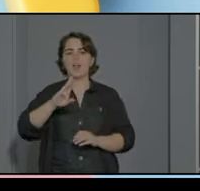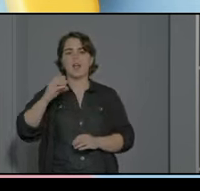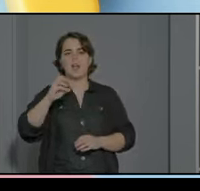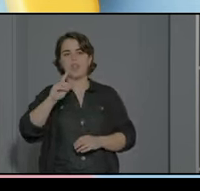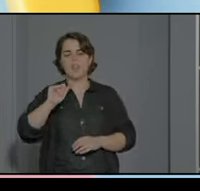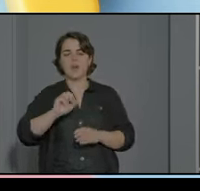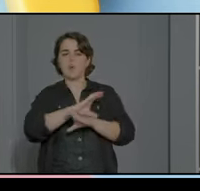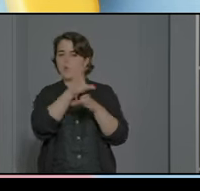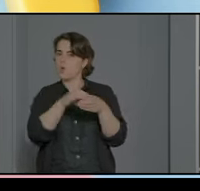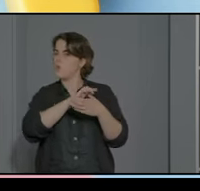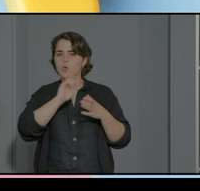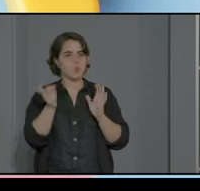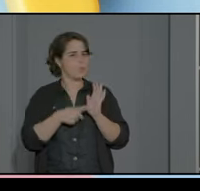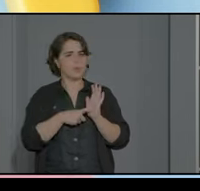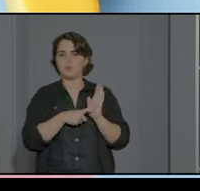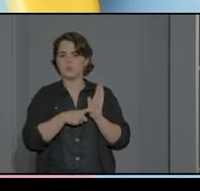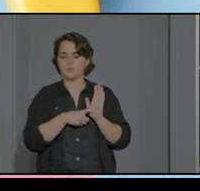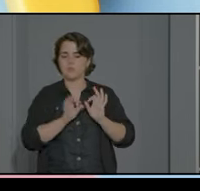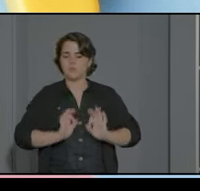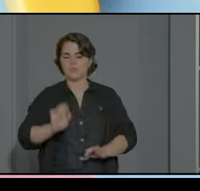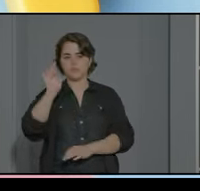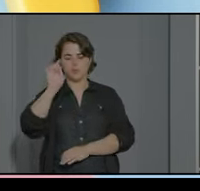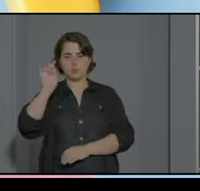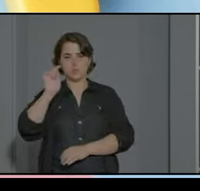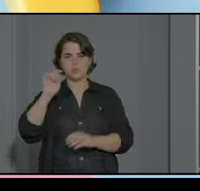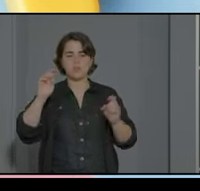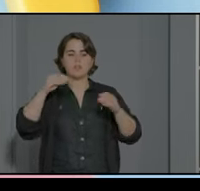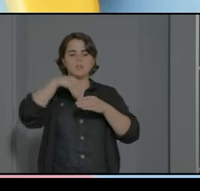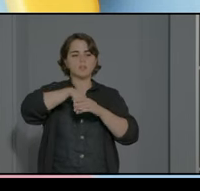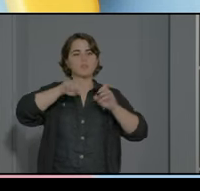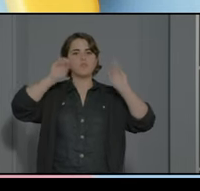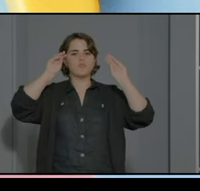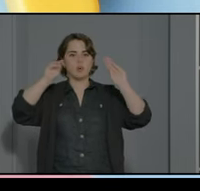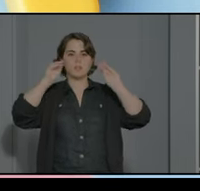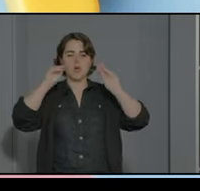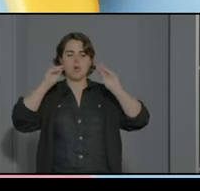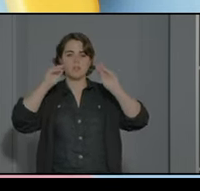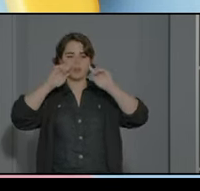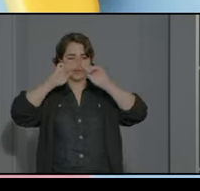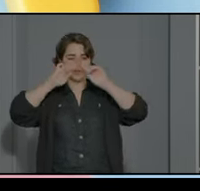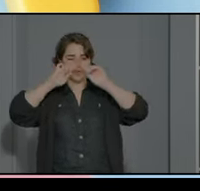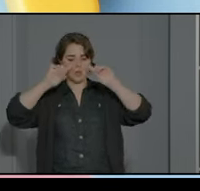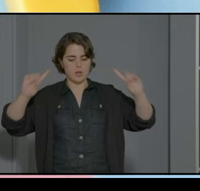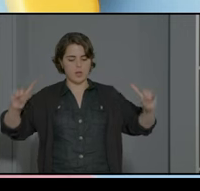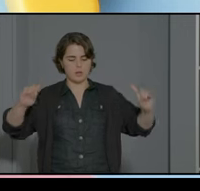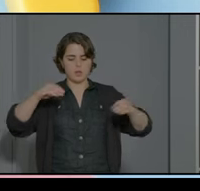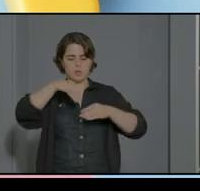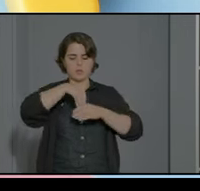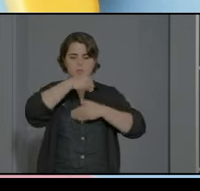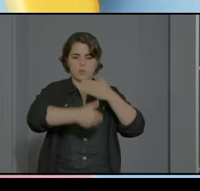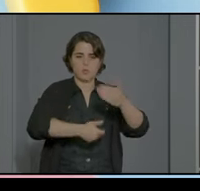toda la comunidad de profesorado en una de nuestras formaciones que hemos tenido a lo largo de todo este proceso